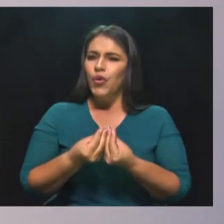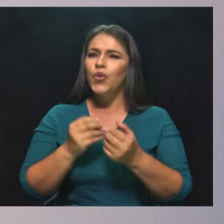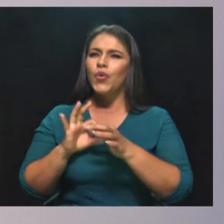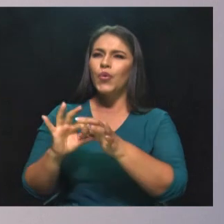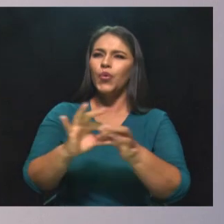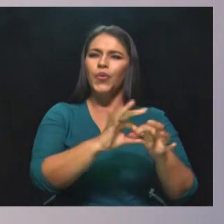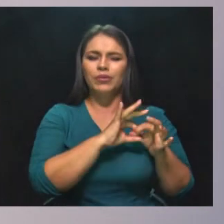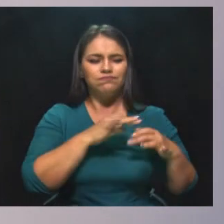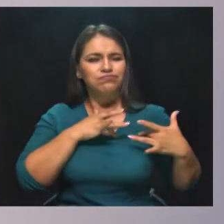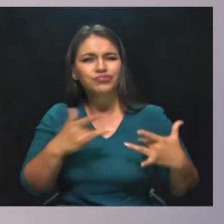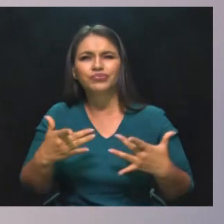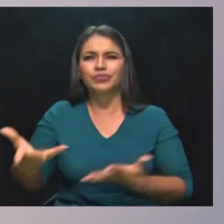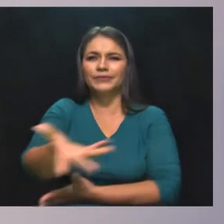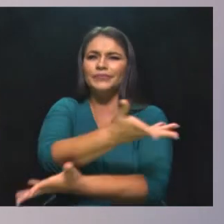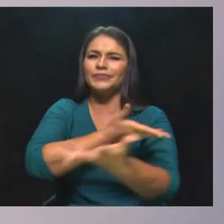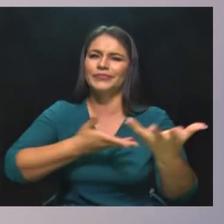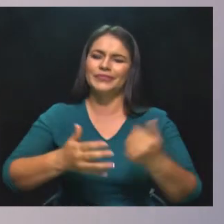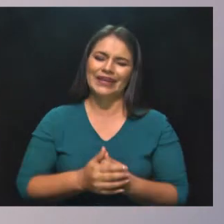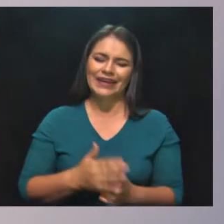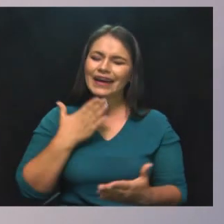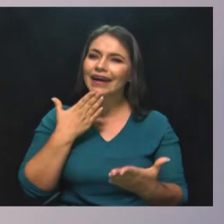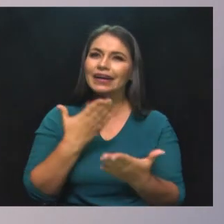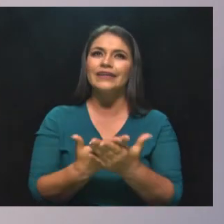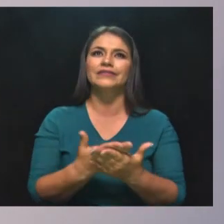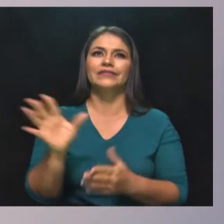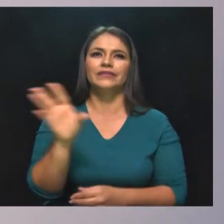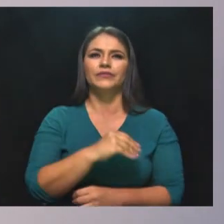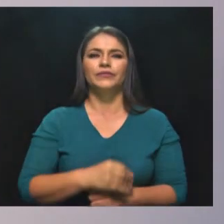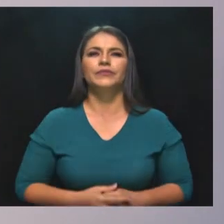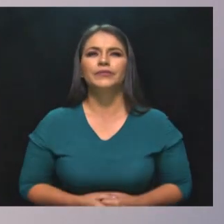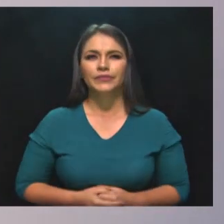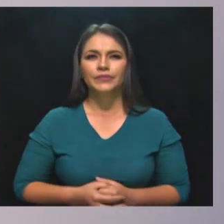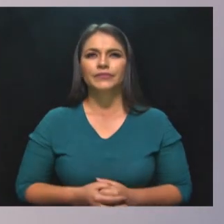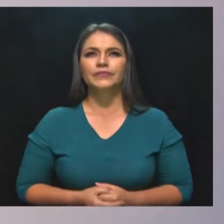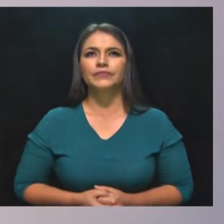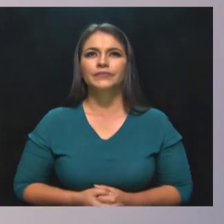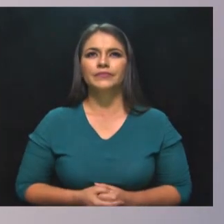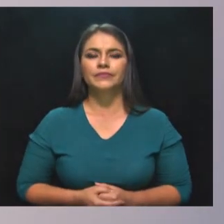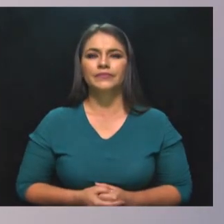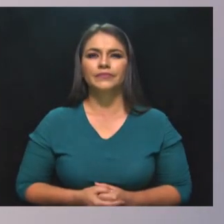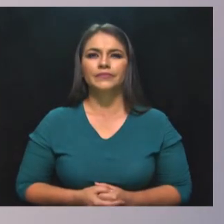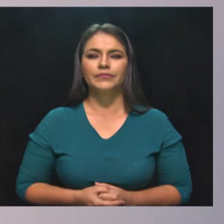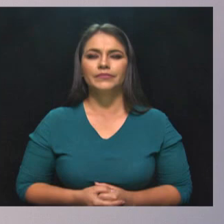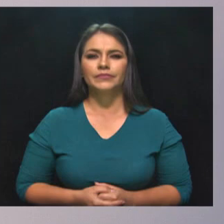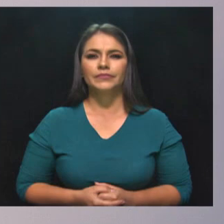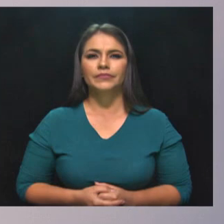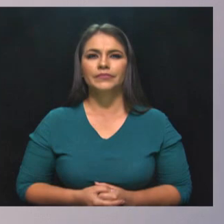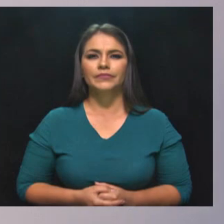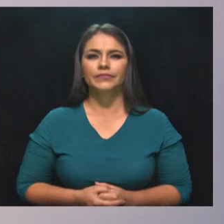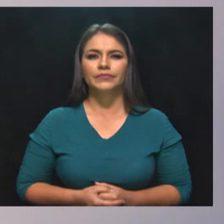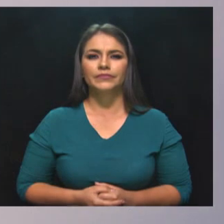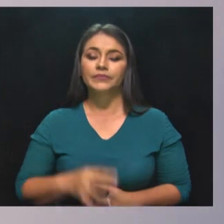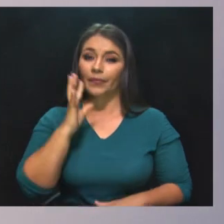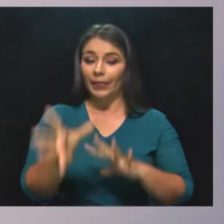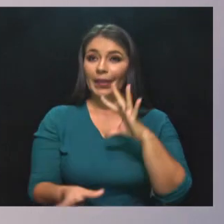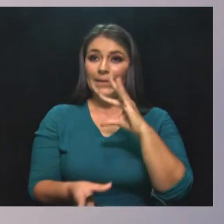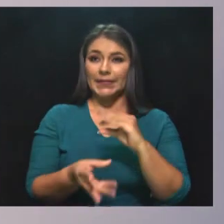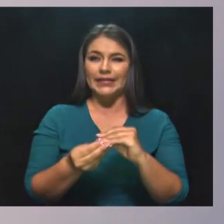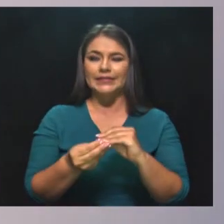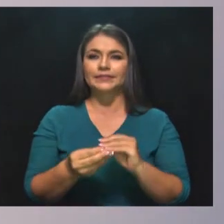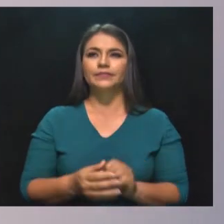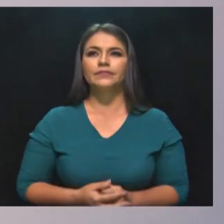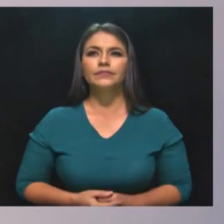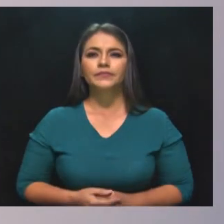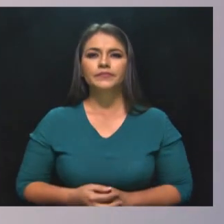compartir. Gracias a todos. También hay que reiterar la gratitud